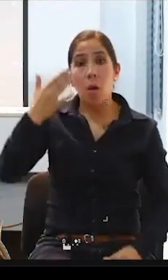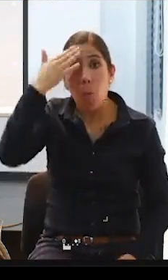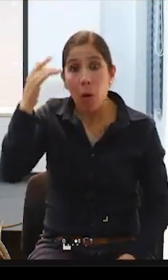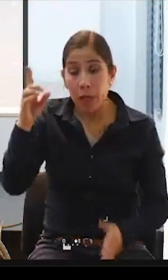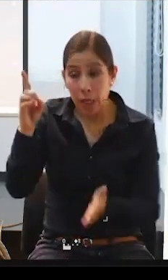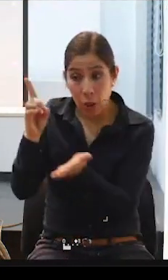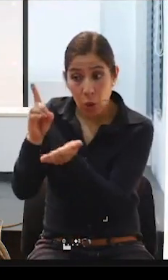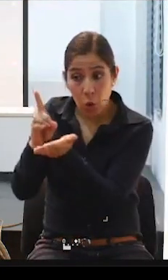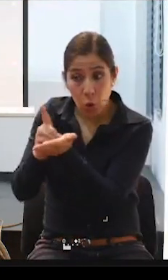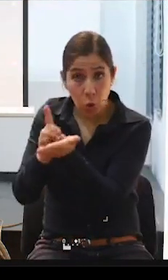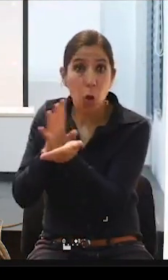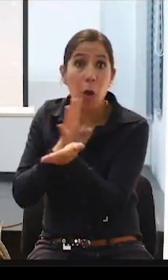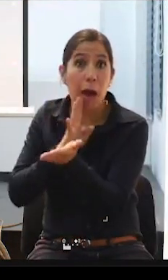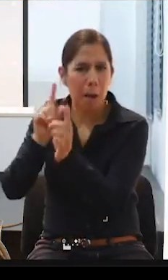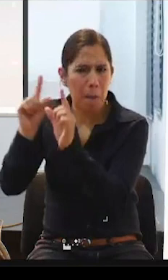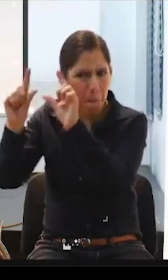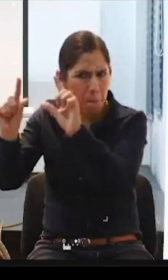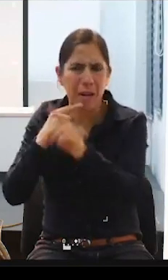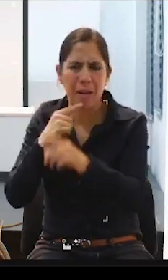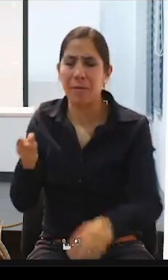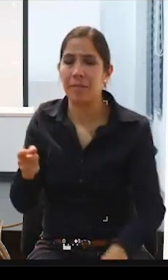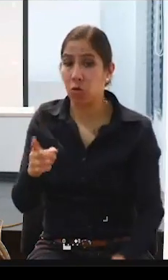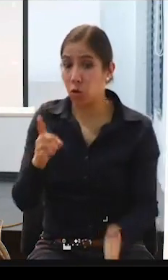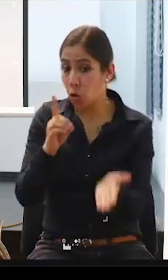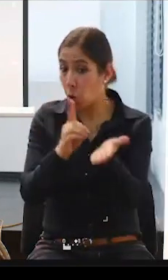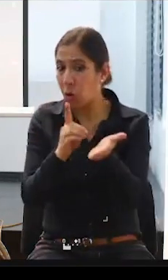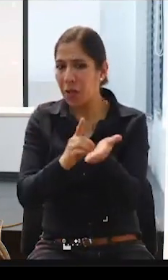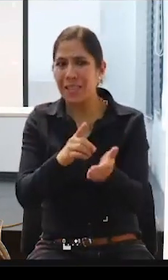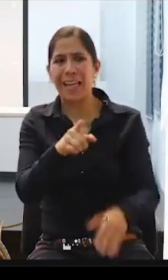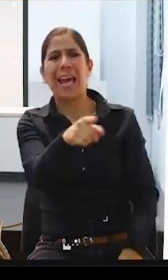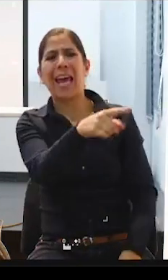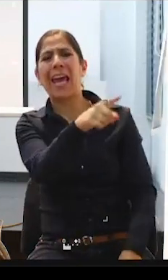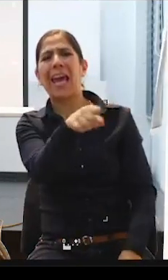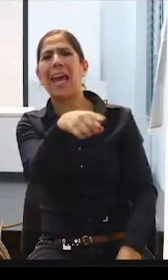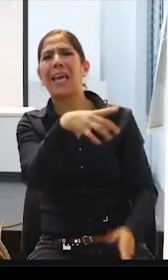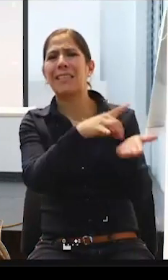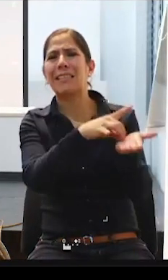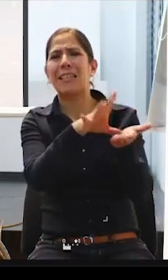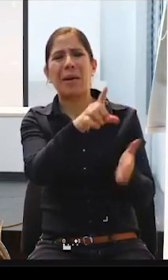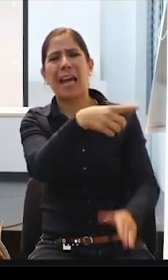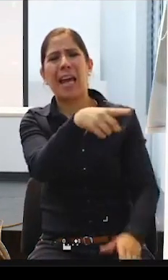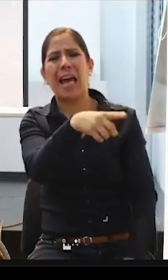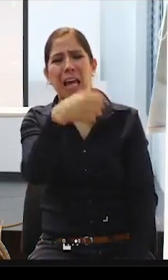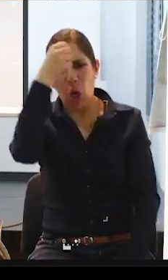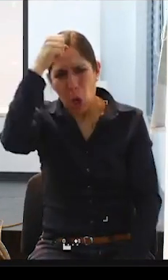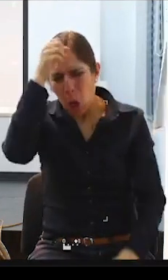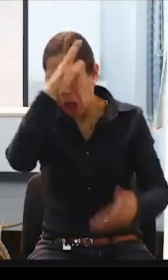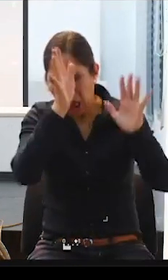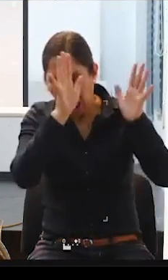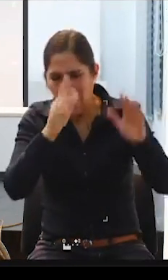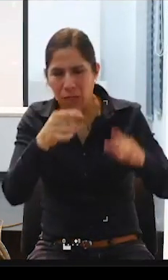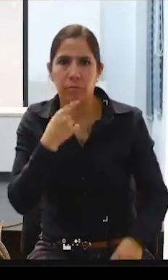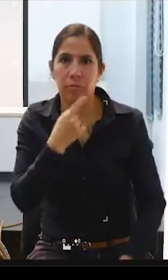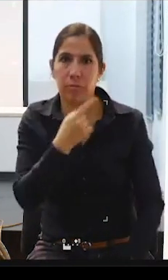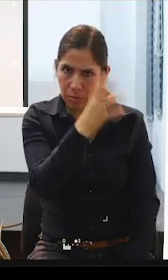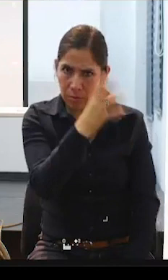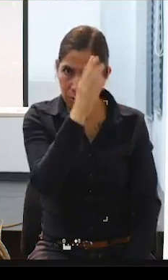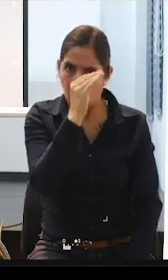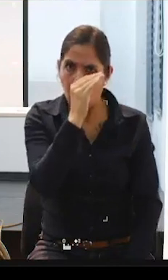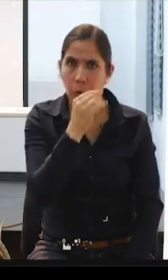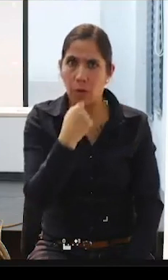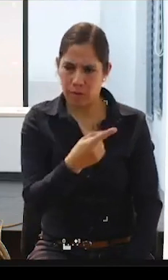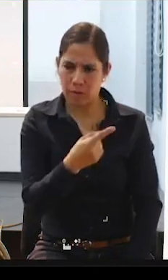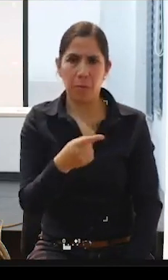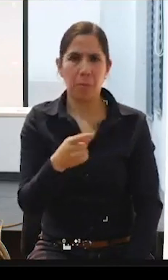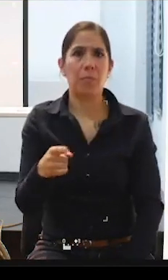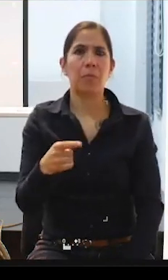abro comillas, ¿verdad? Porque esas personas, esas personas, ¿verdad? eran alborotados, y cierro comillas, ¿verdad? Y